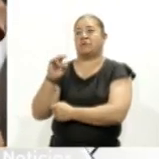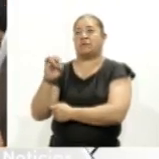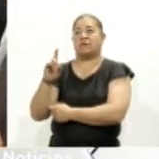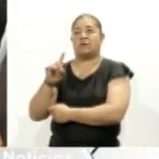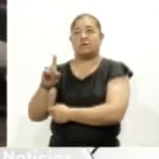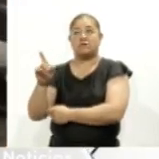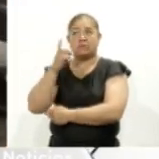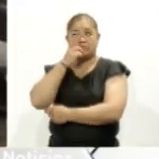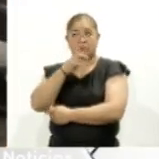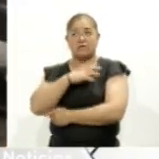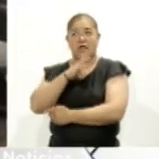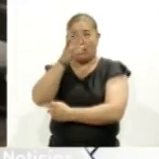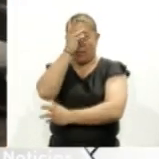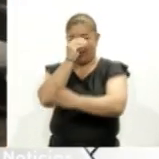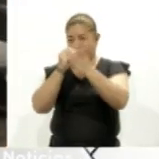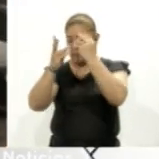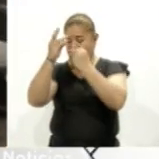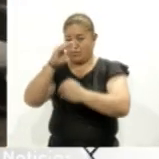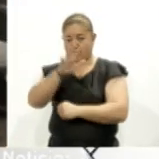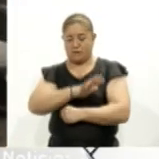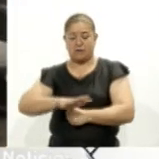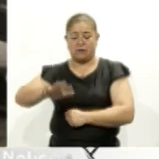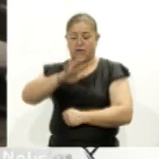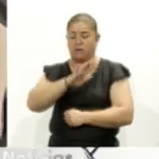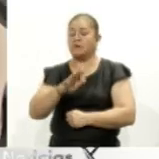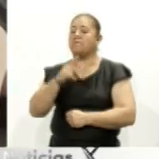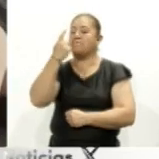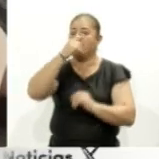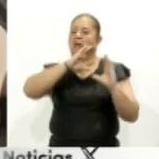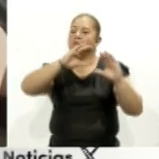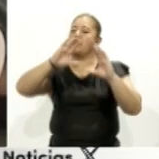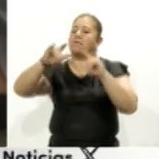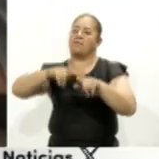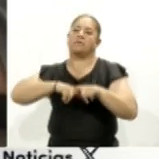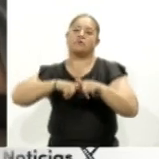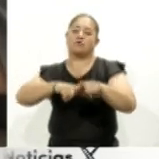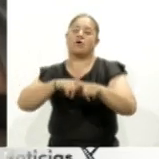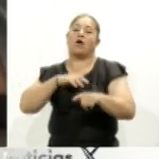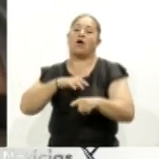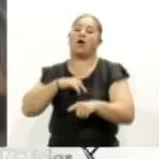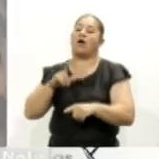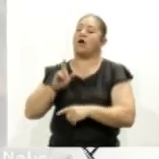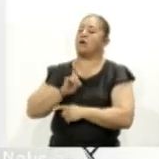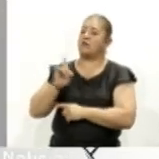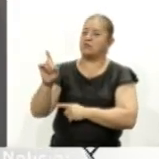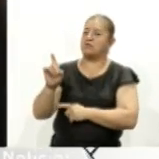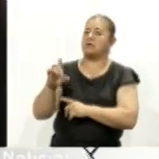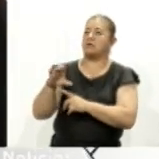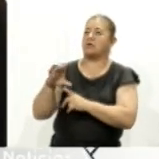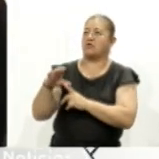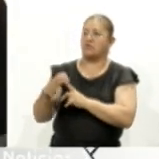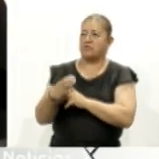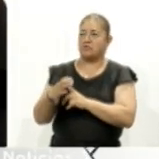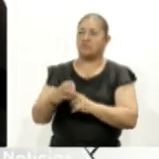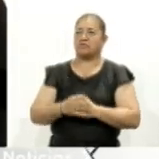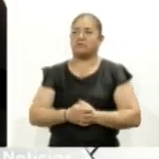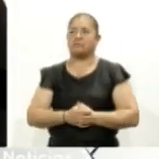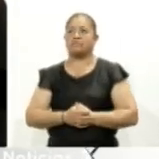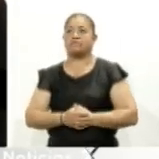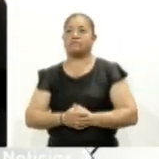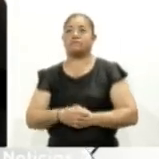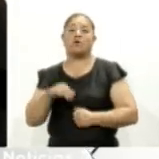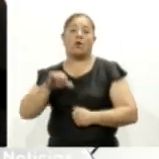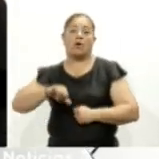espacio de aprendizaje colectivo como parte del proceso de capacitación permanente que ofrece el organismo autónomo. Hoy estamos realizando una